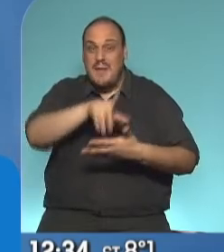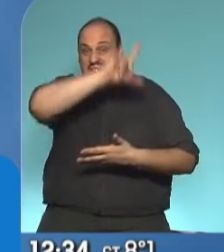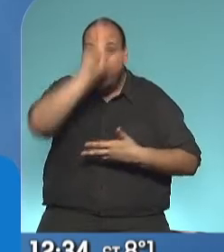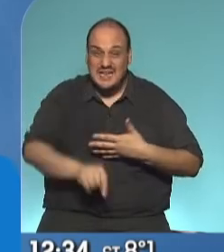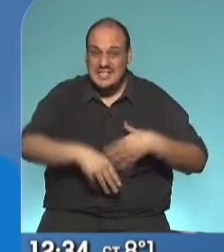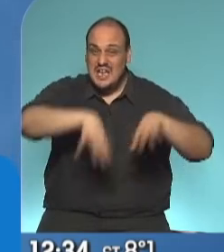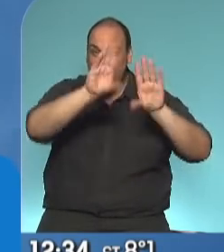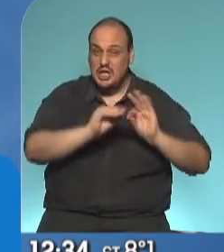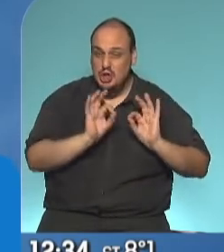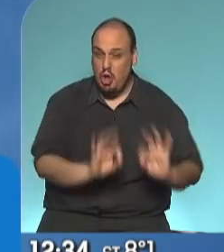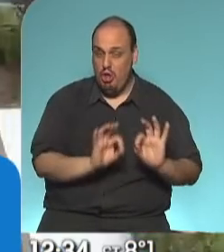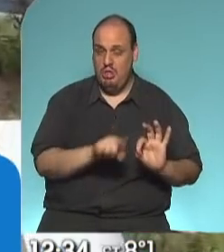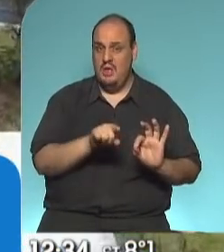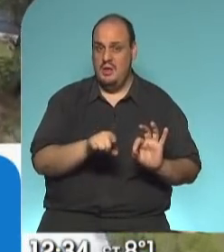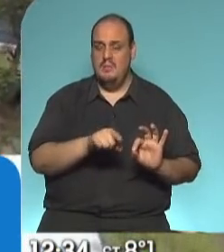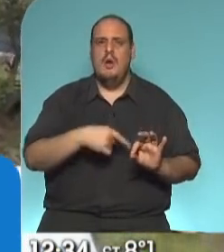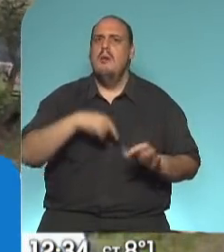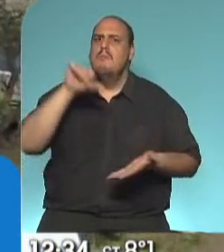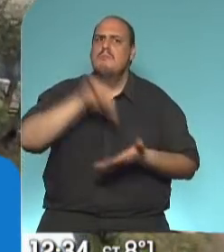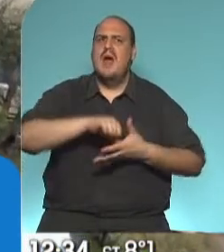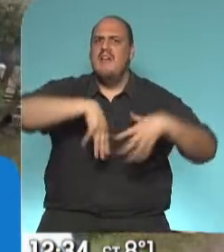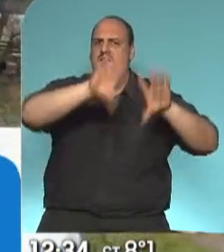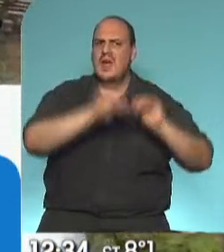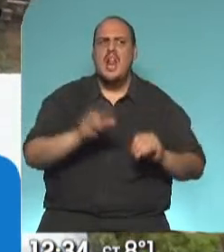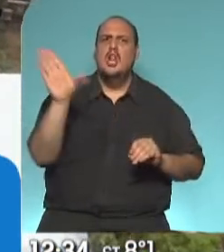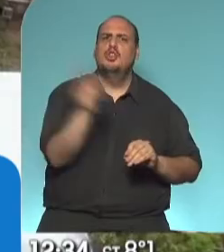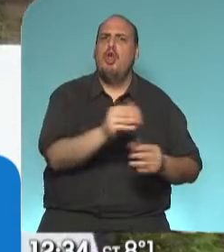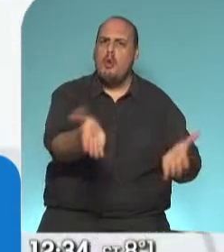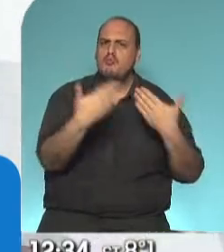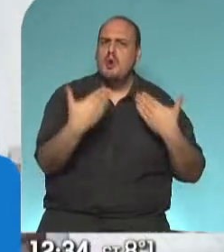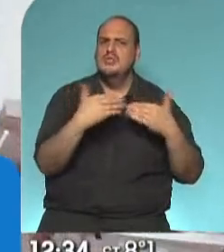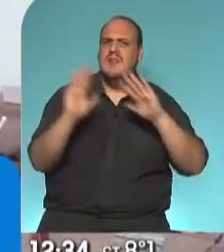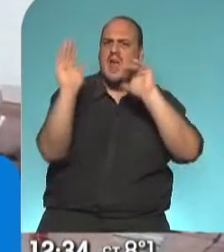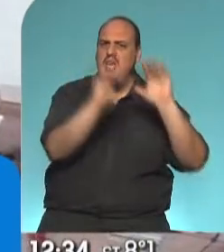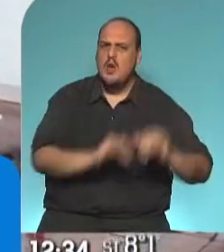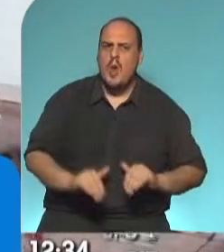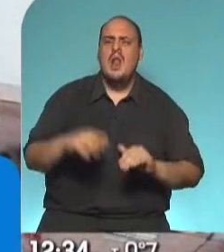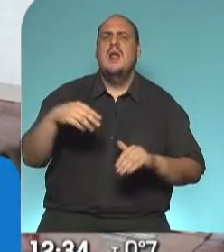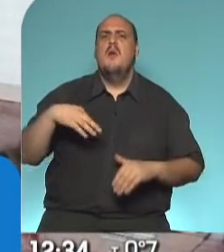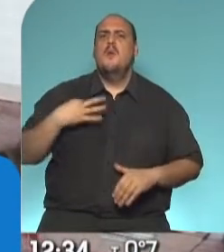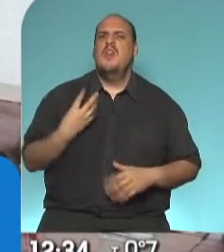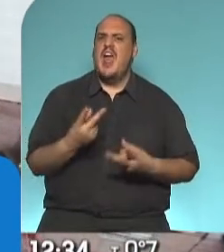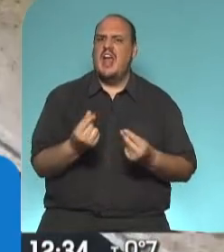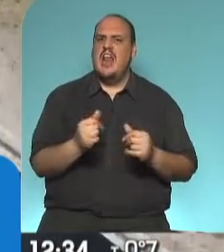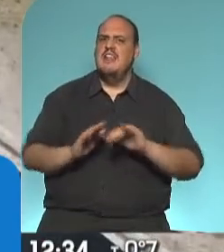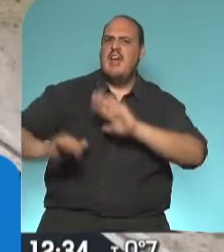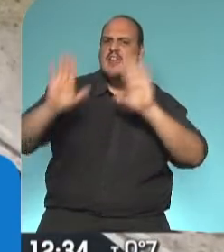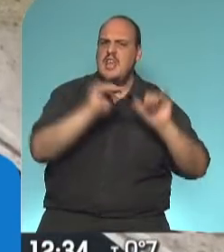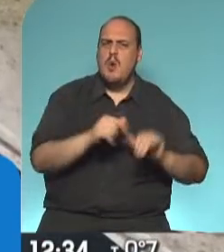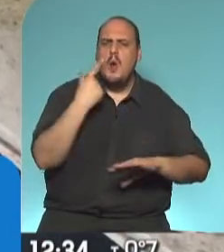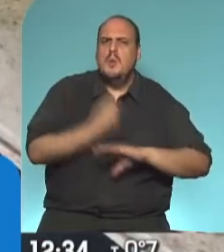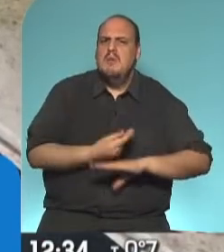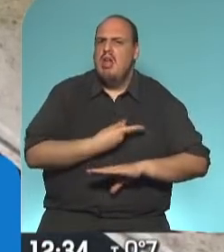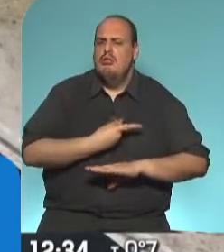crear un país federal, con igualdad de oportunidades, con calidad de vida homogénea, más allá de donde viva cada uno de los